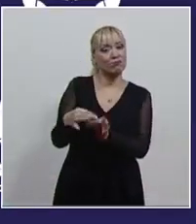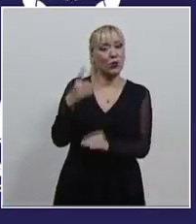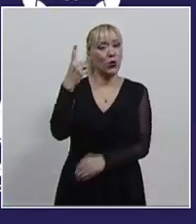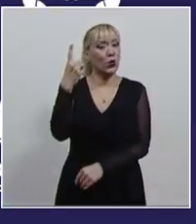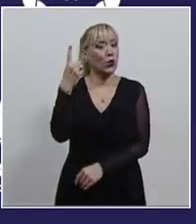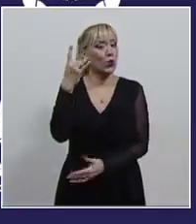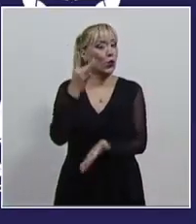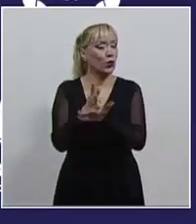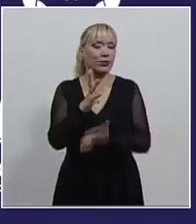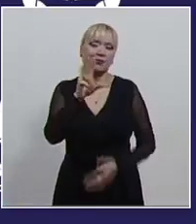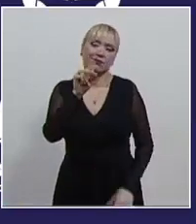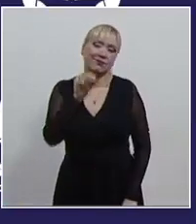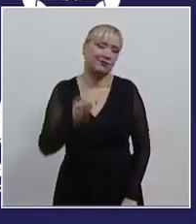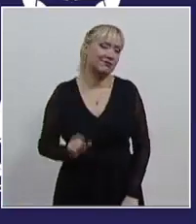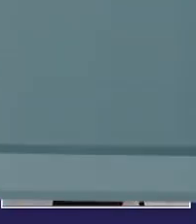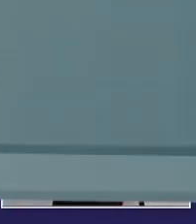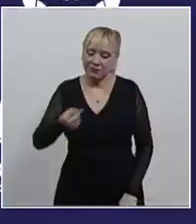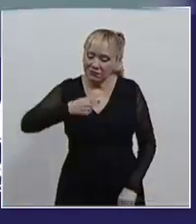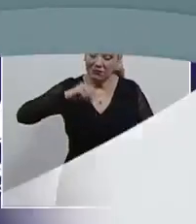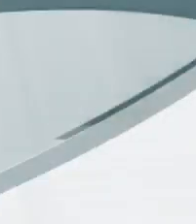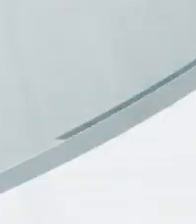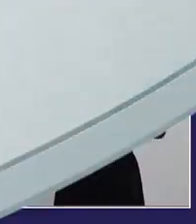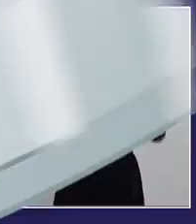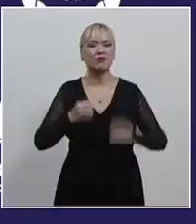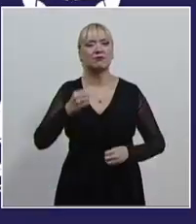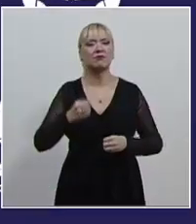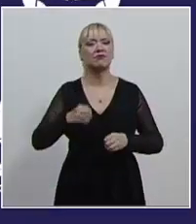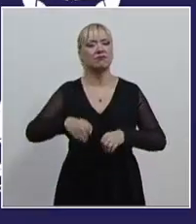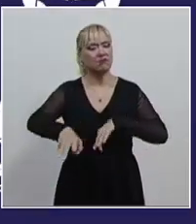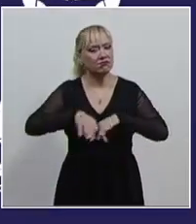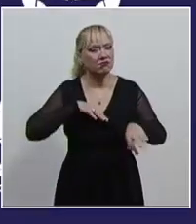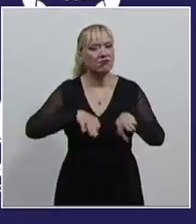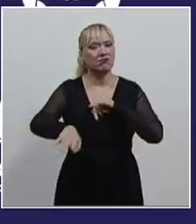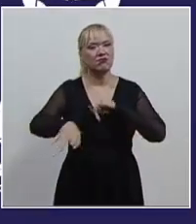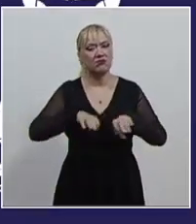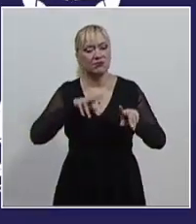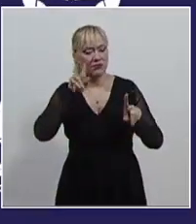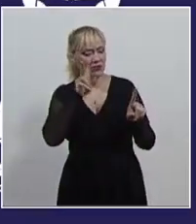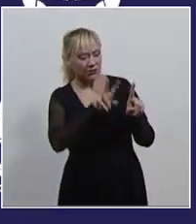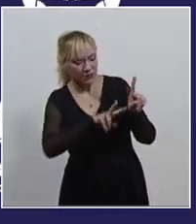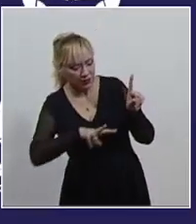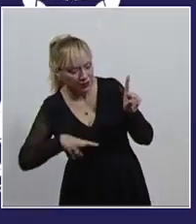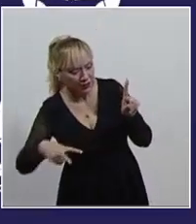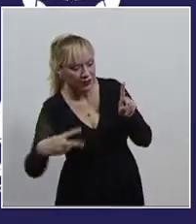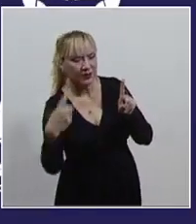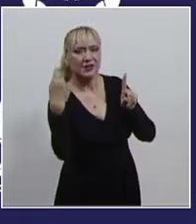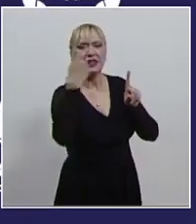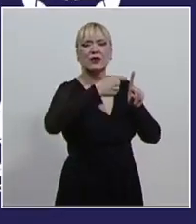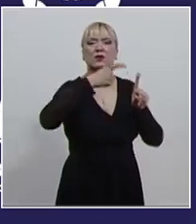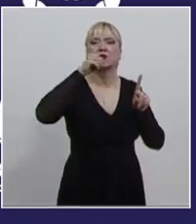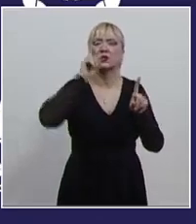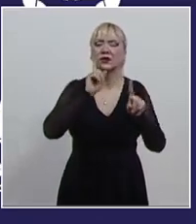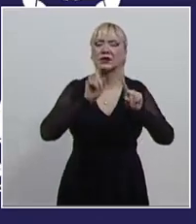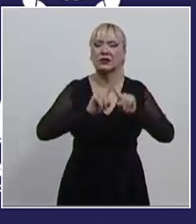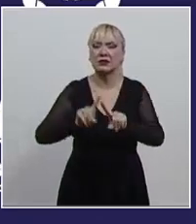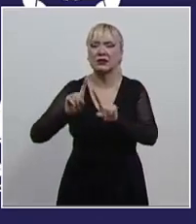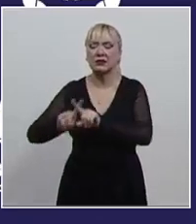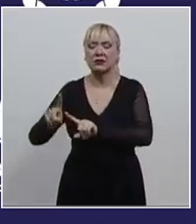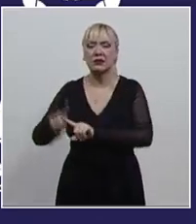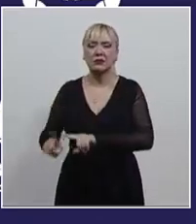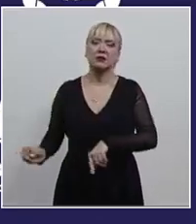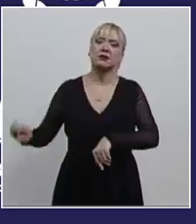Nuestra tarea es impartir justicia con perspectiva de género. Aplicar los principios